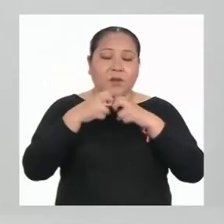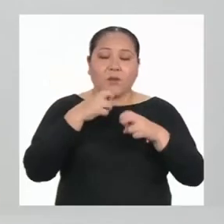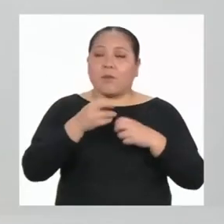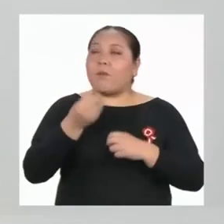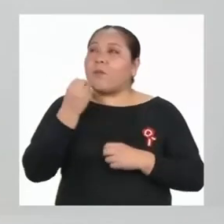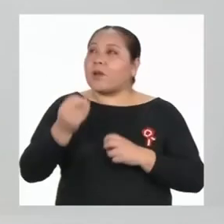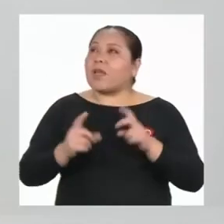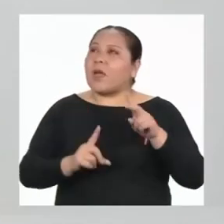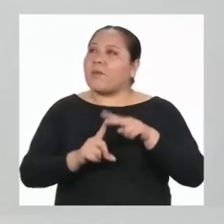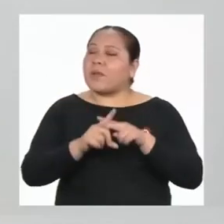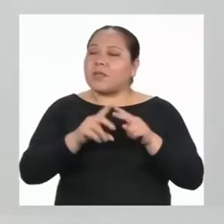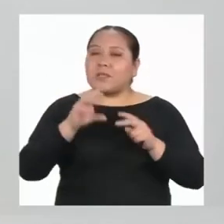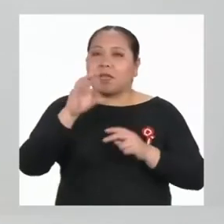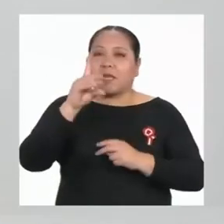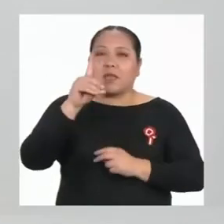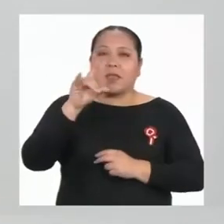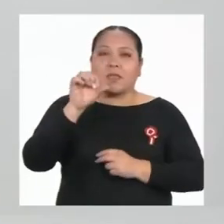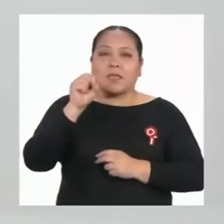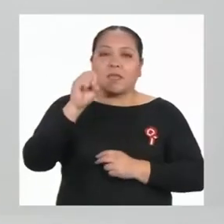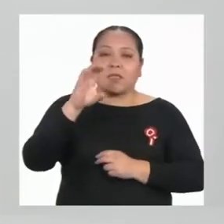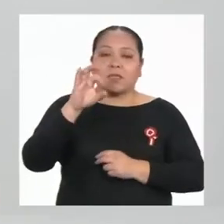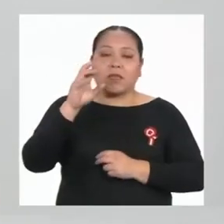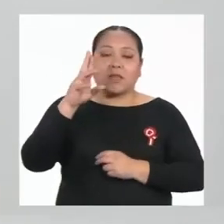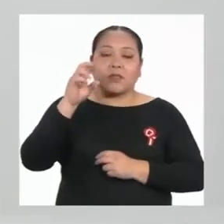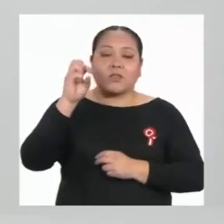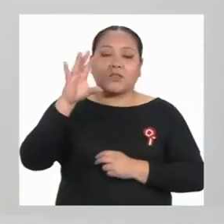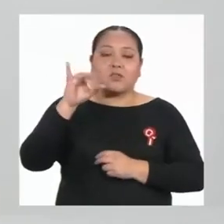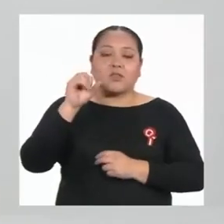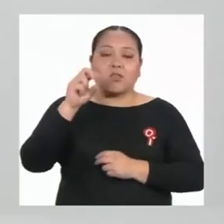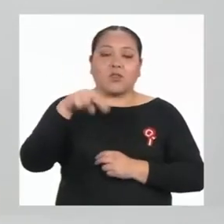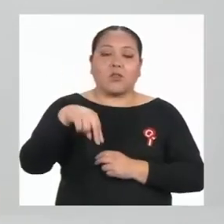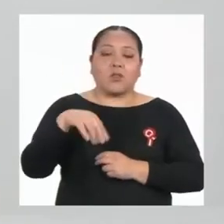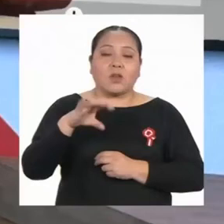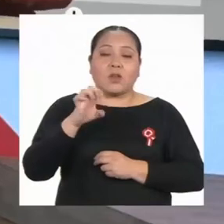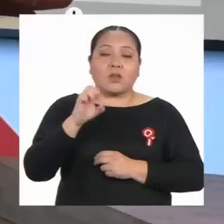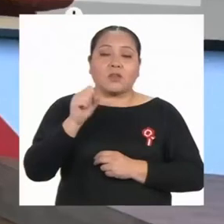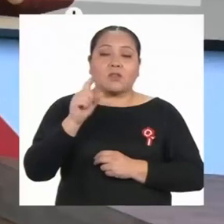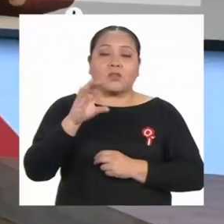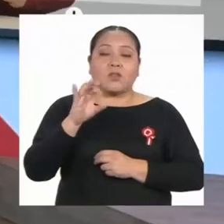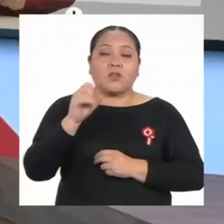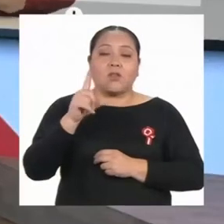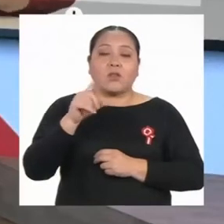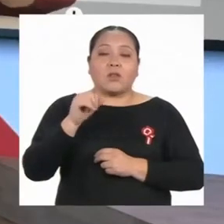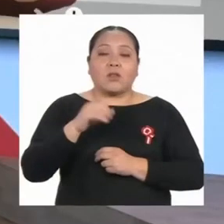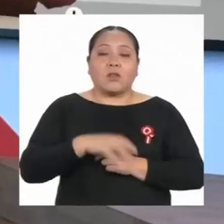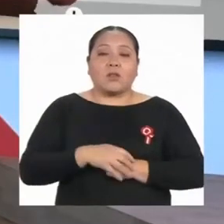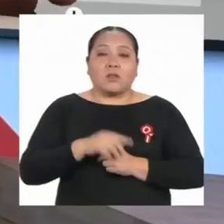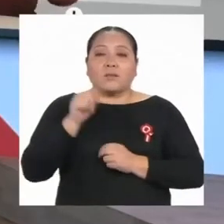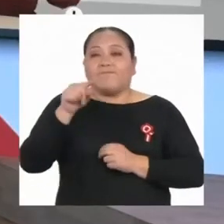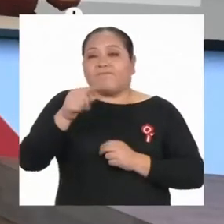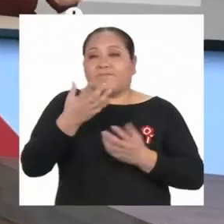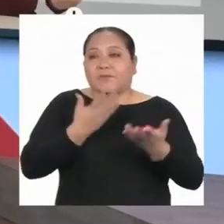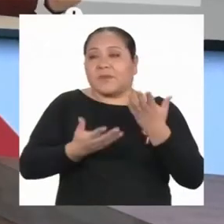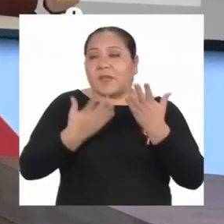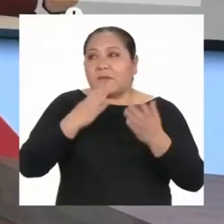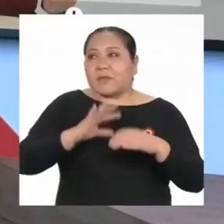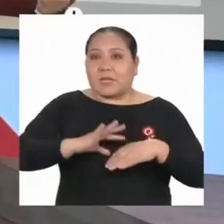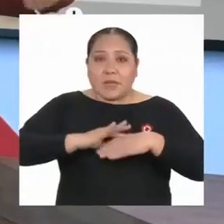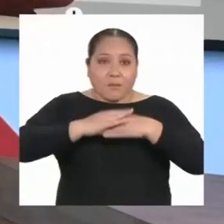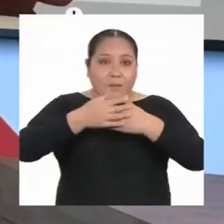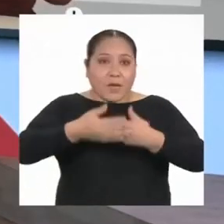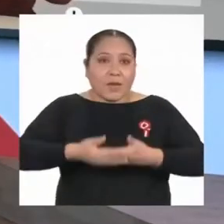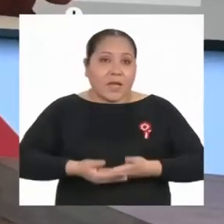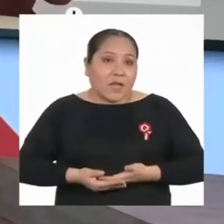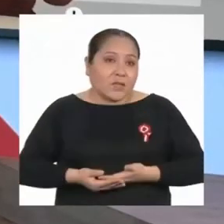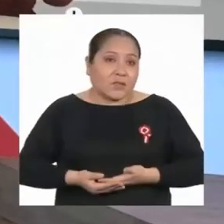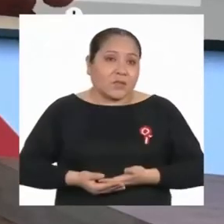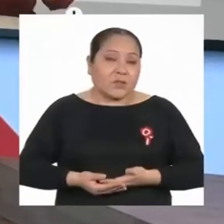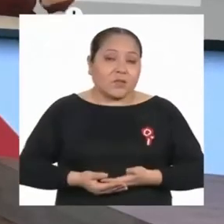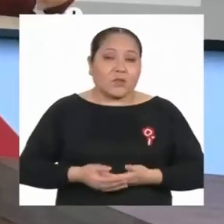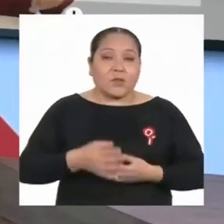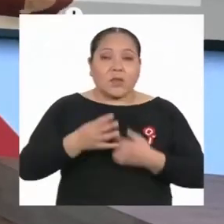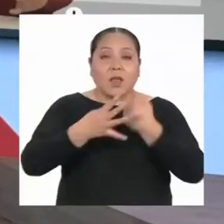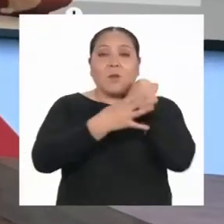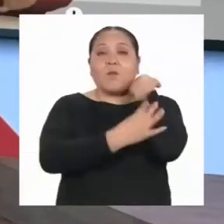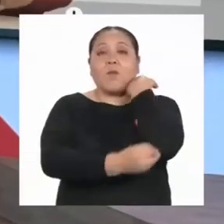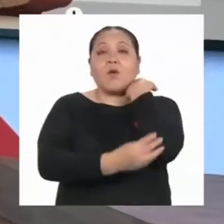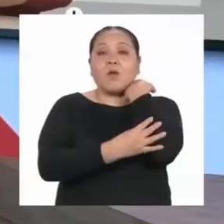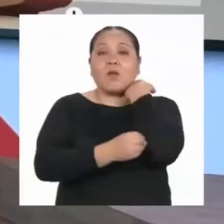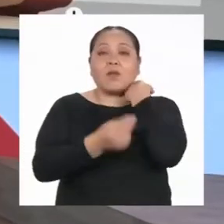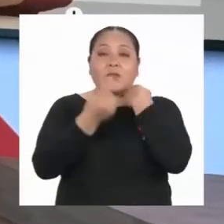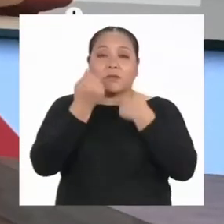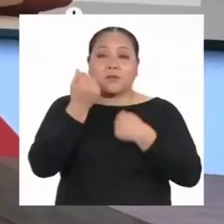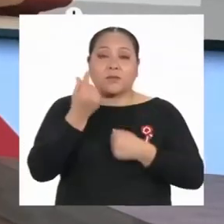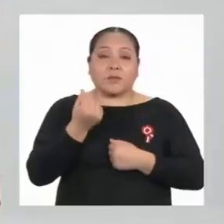Existen diversos factores que influyen en la deserción, tales como el embarazo adolescente, la pobreza